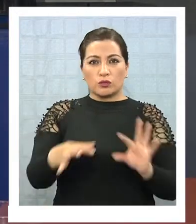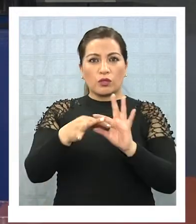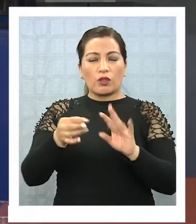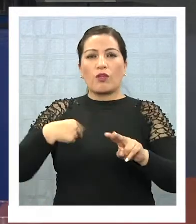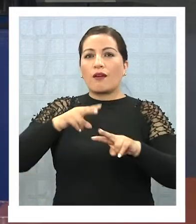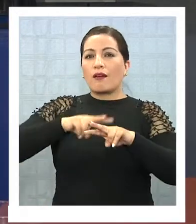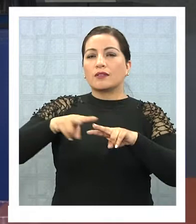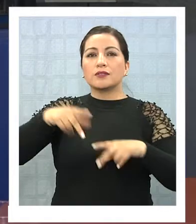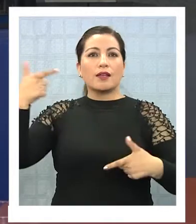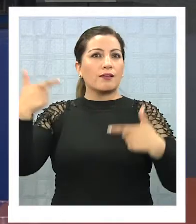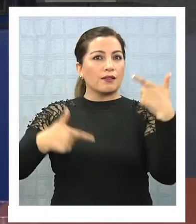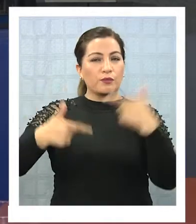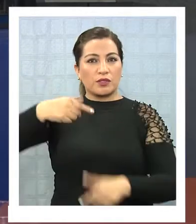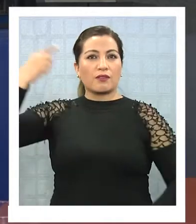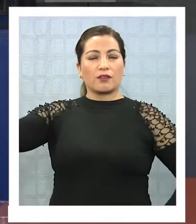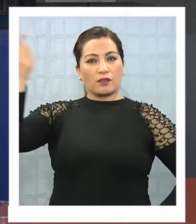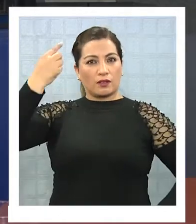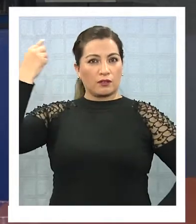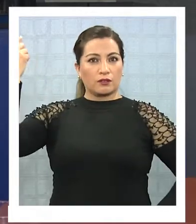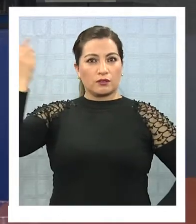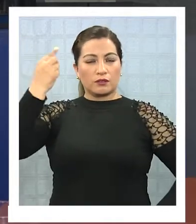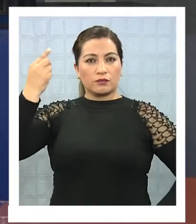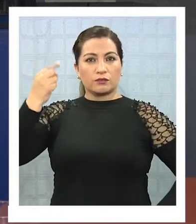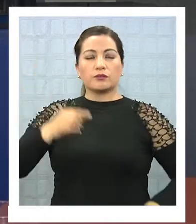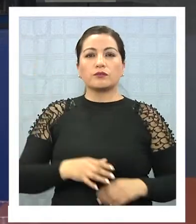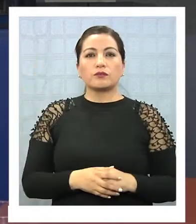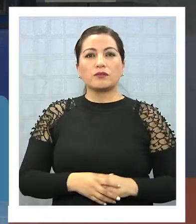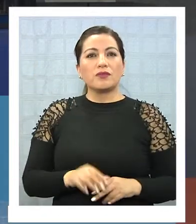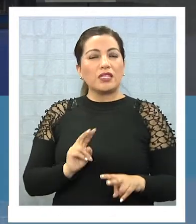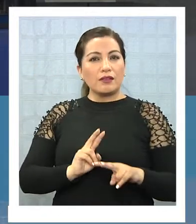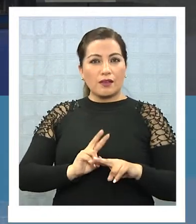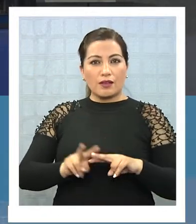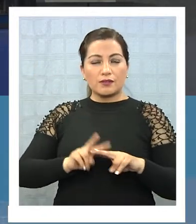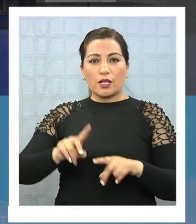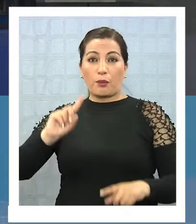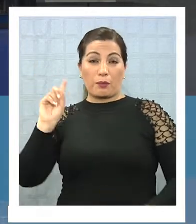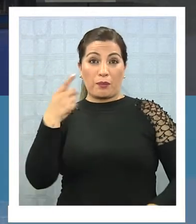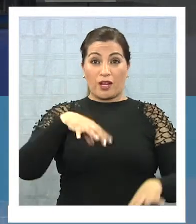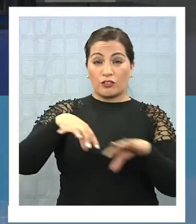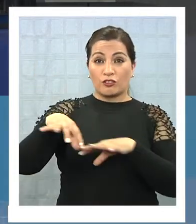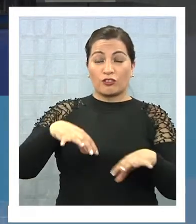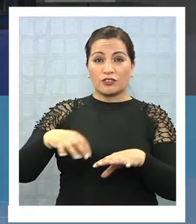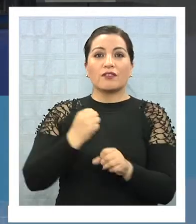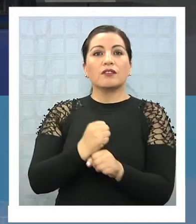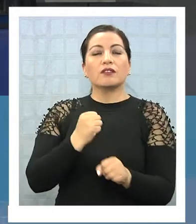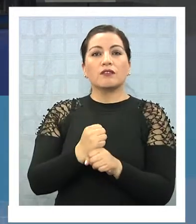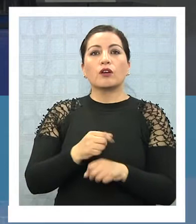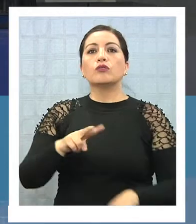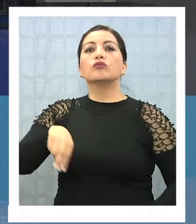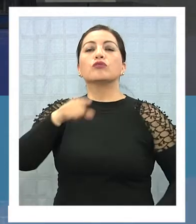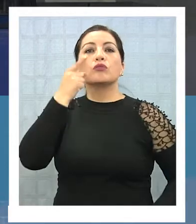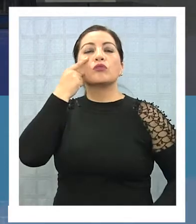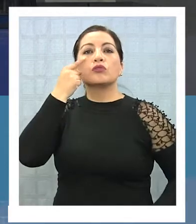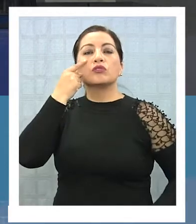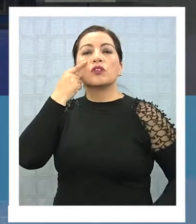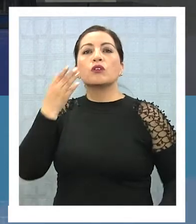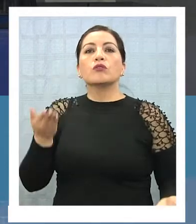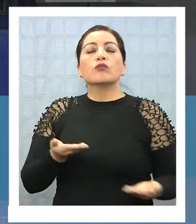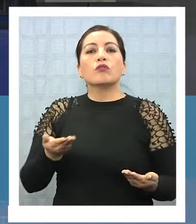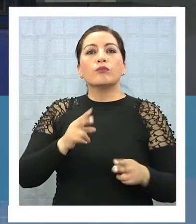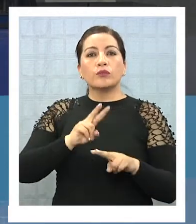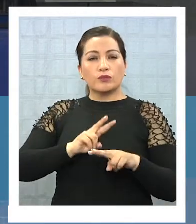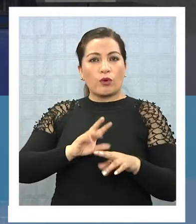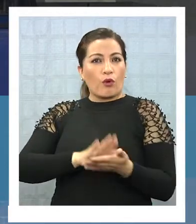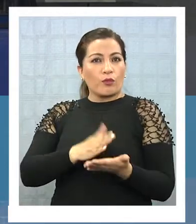elaborado la política nacional para la reducción de riesgos de desastre. establece que dentro de las prioridades de acción hay que conocer el riesgo, hay que